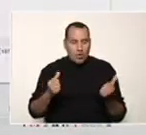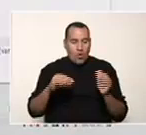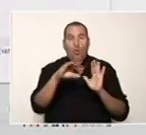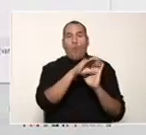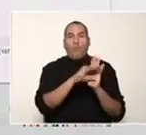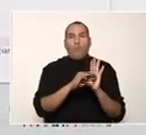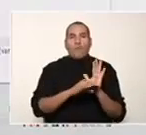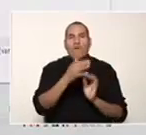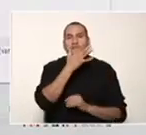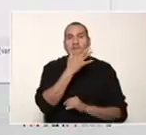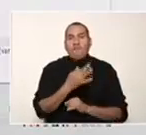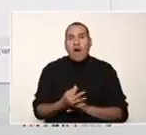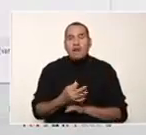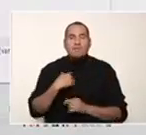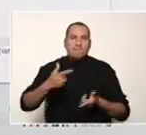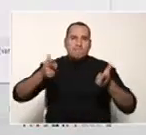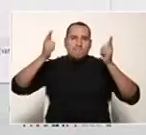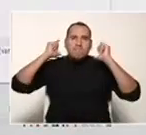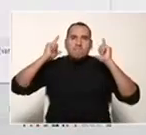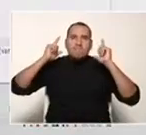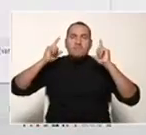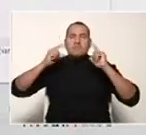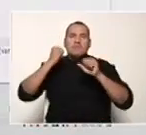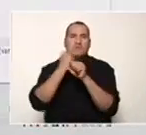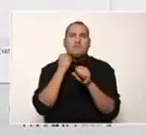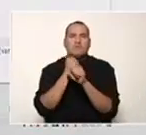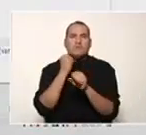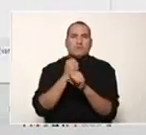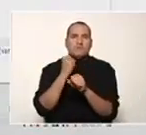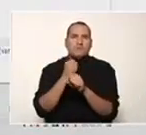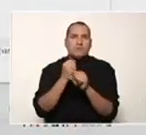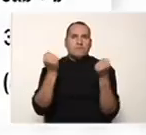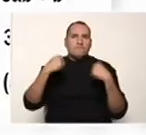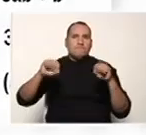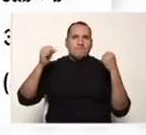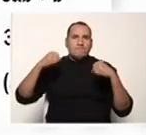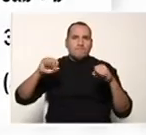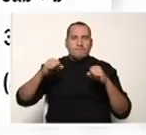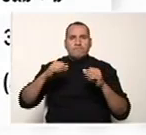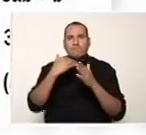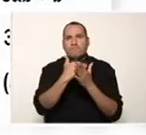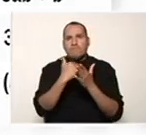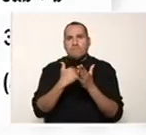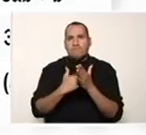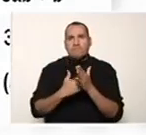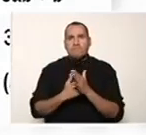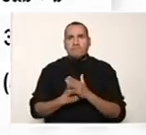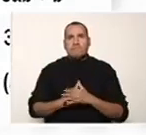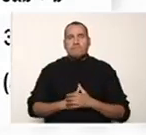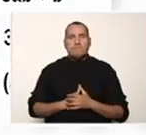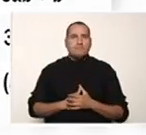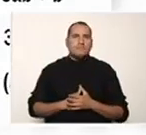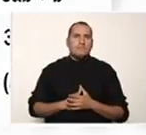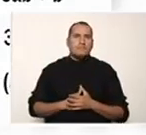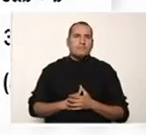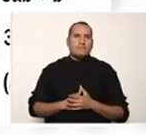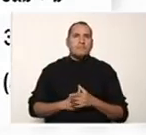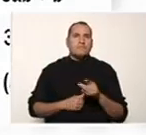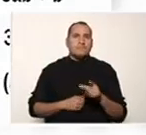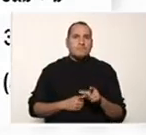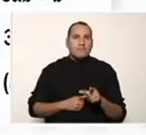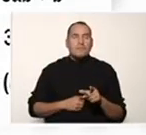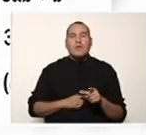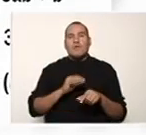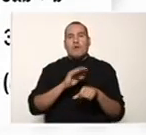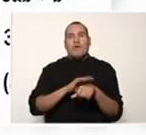bastante didáctico que te permite realizar una aplicación de la programación en matemáticas de allí que